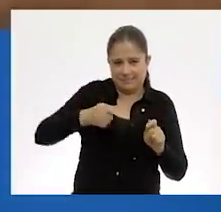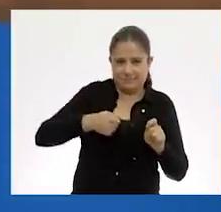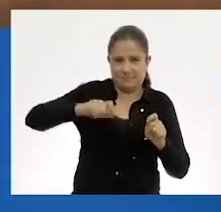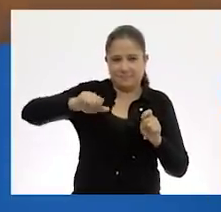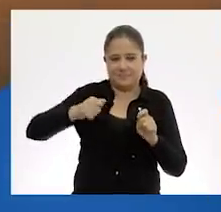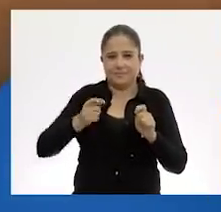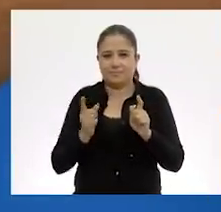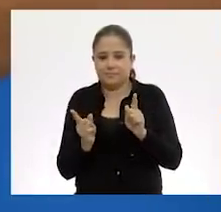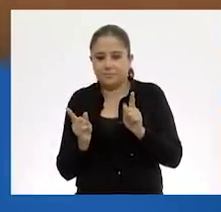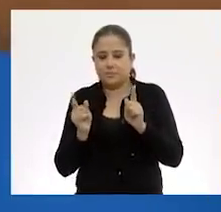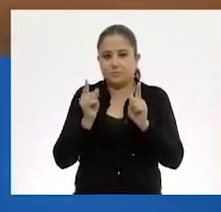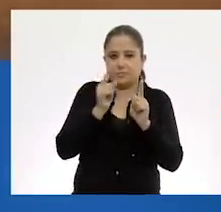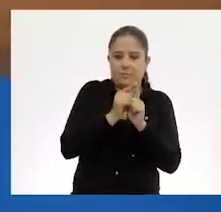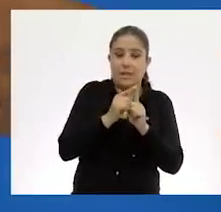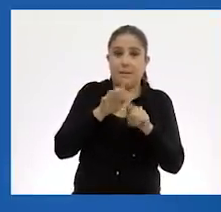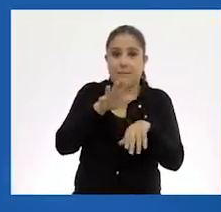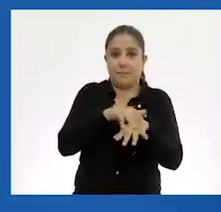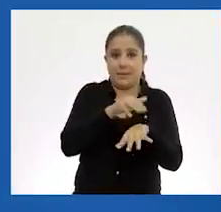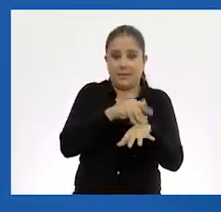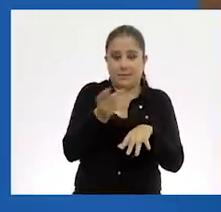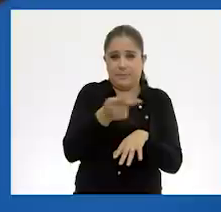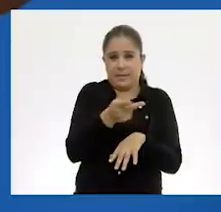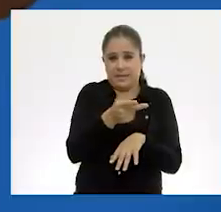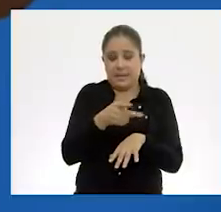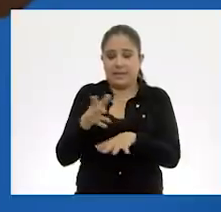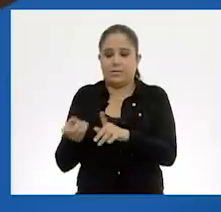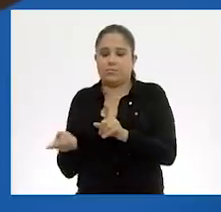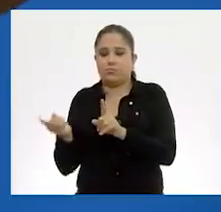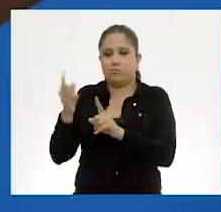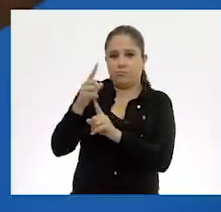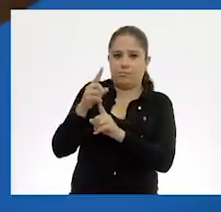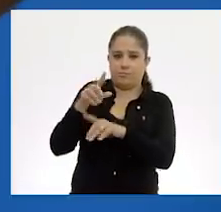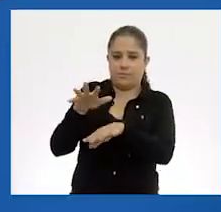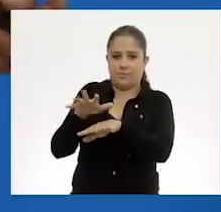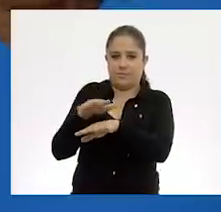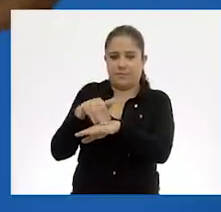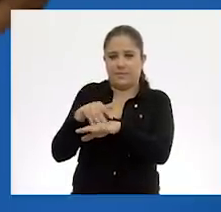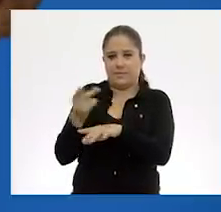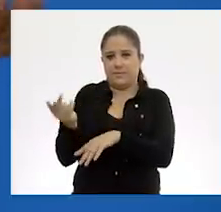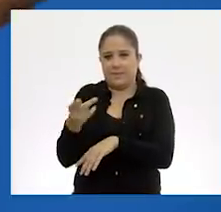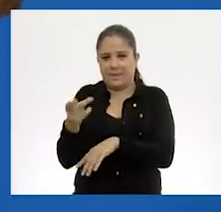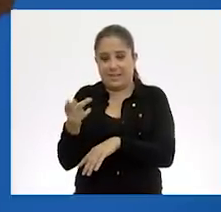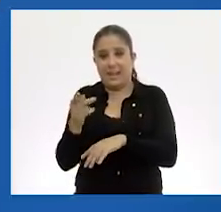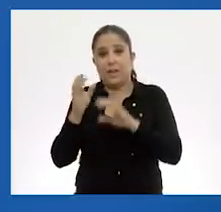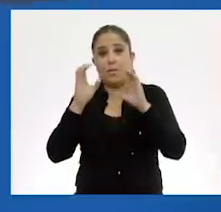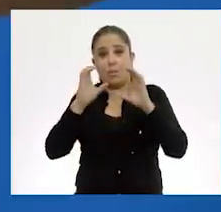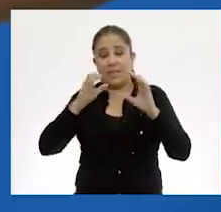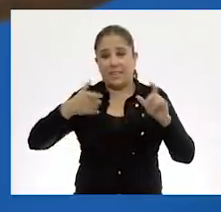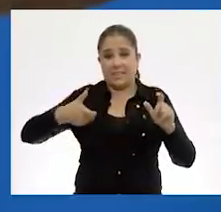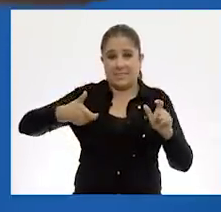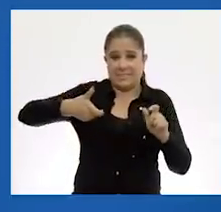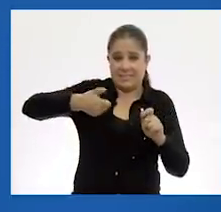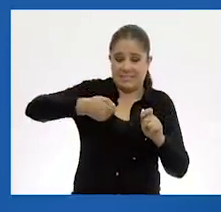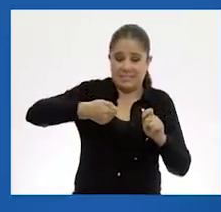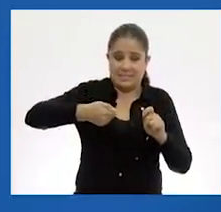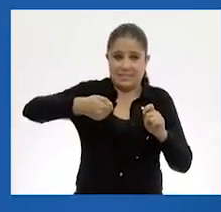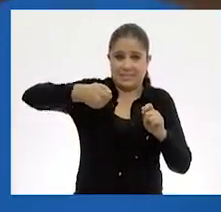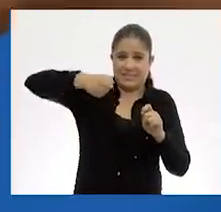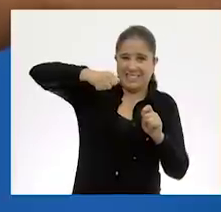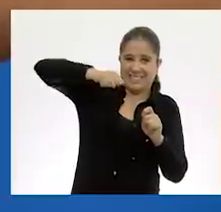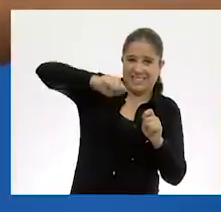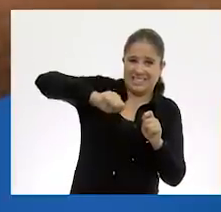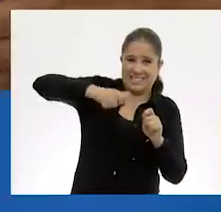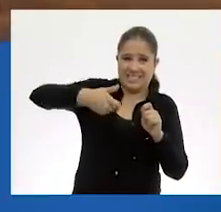Y subimos hacia un lado de una pierna, hacia el otro lado de la otra pierna. Con mucho cuidado la pinza la pasamos a una de sus piernas